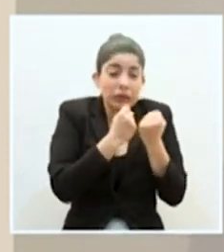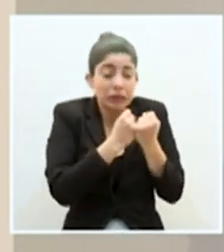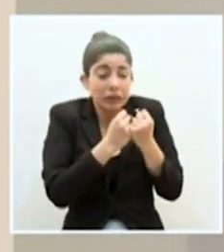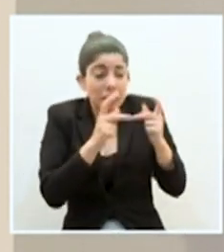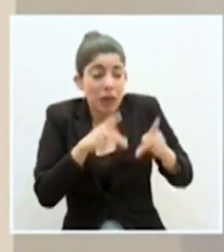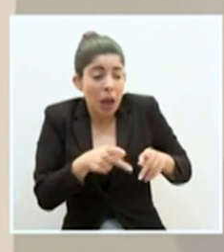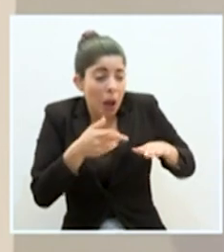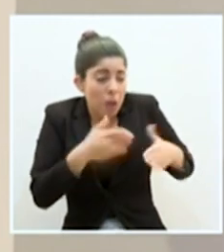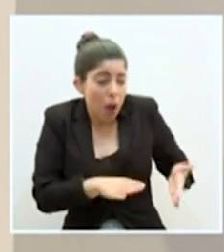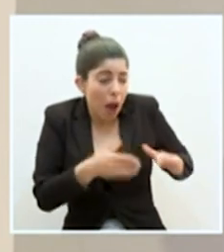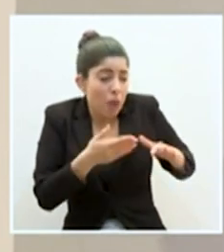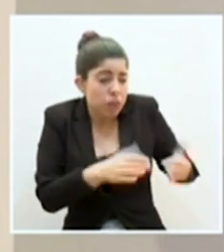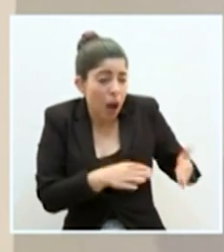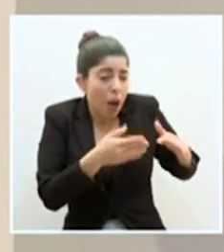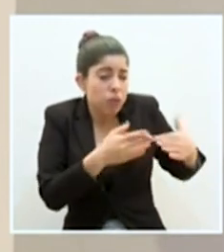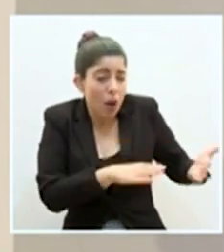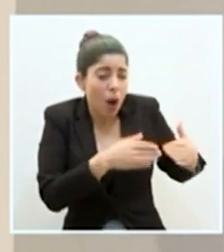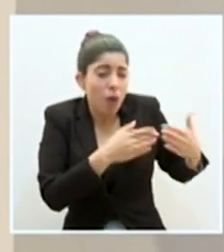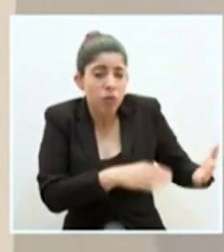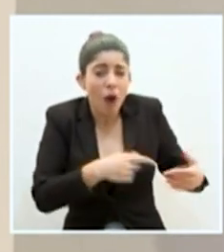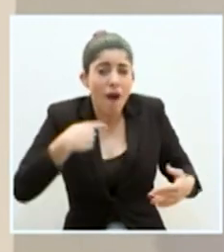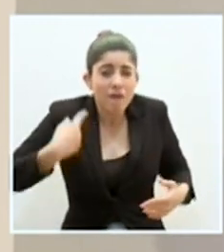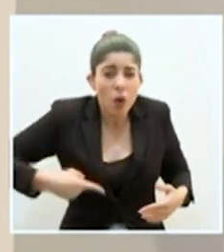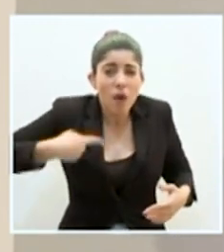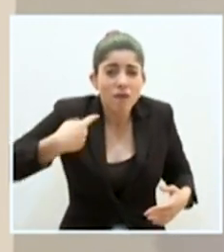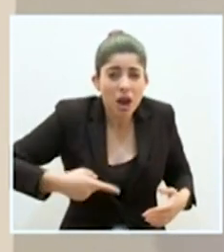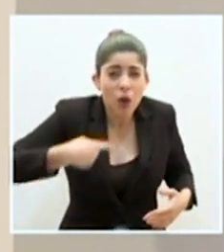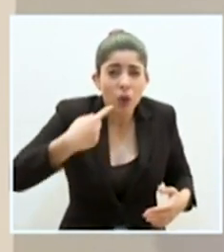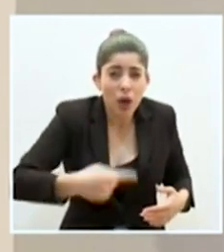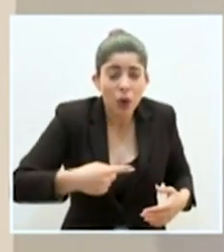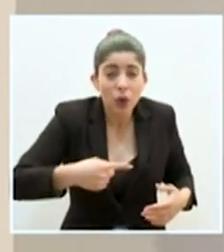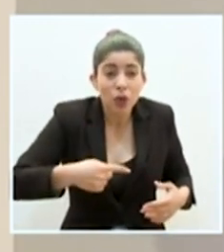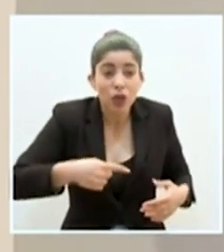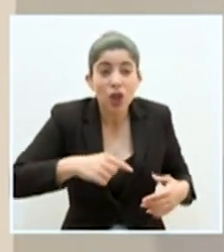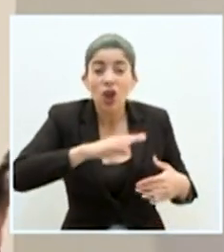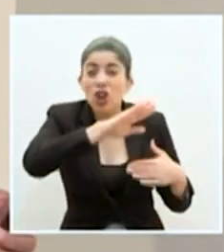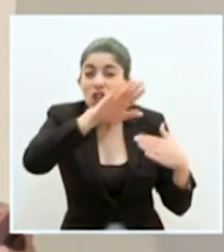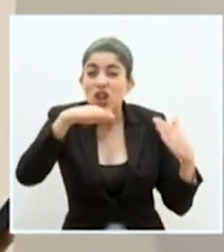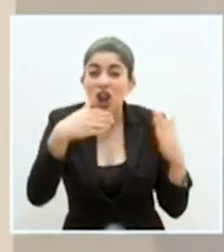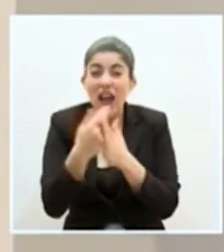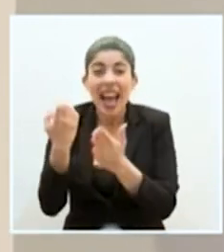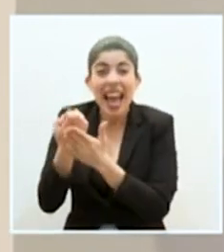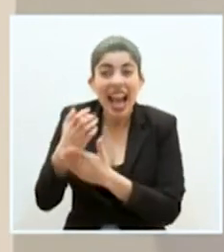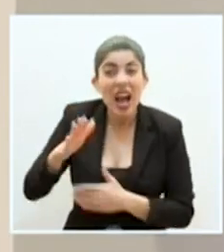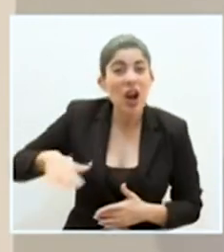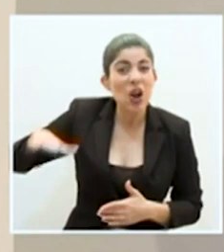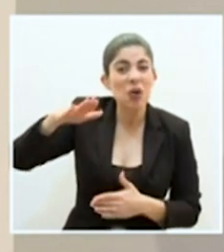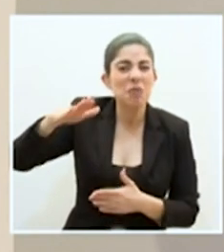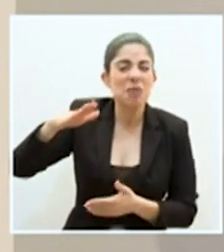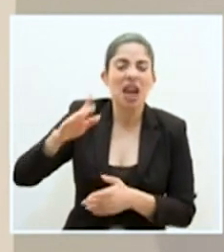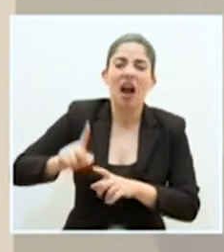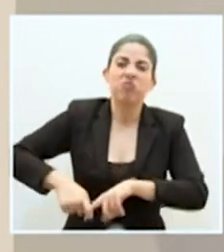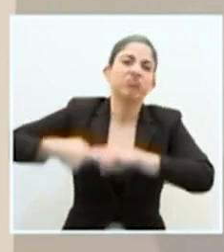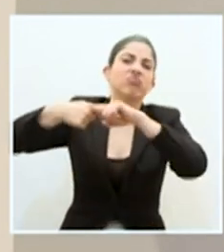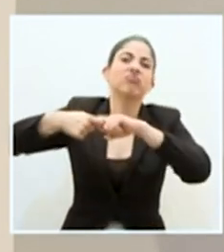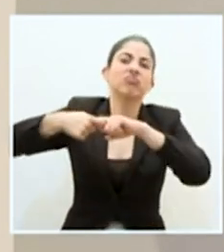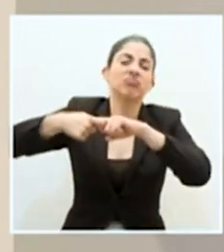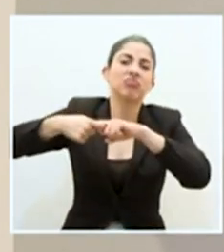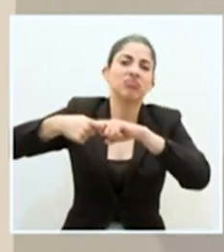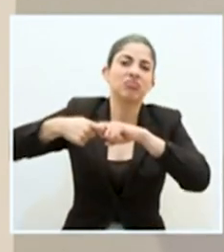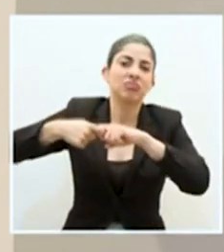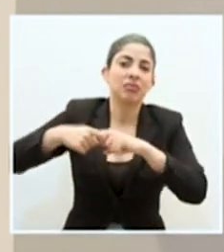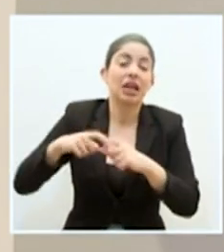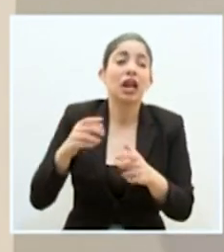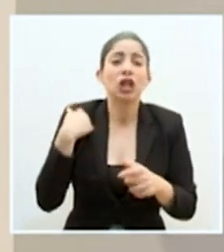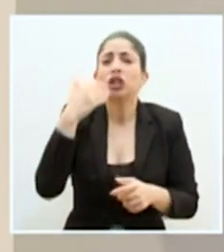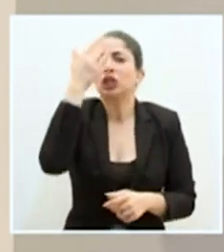personas fallecidas de forma constante, el sector con todo lo que es la economía se va a contraer per se. O sea, yo